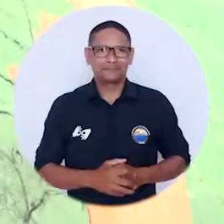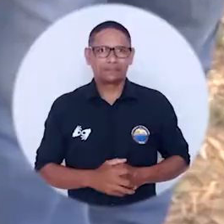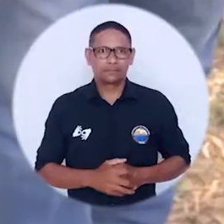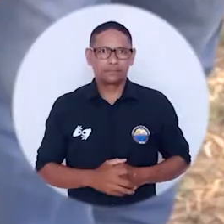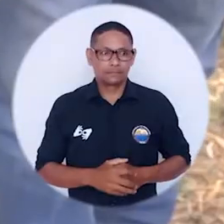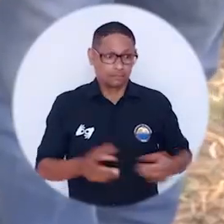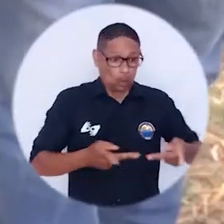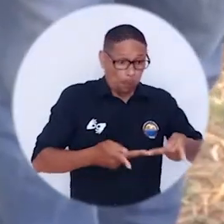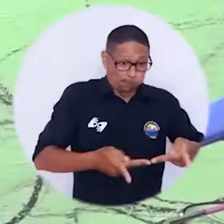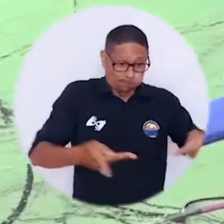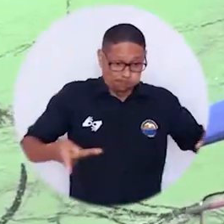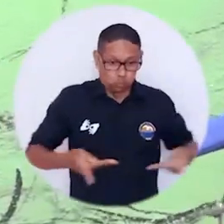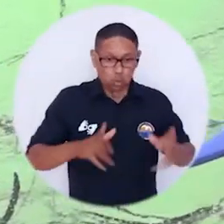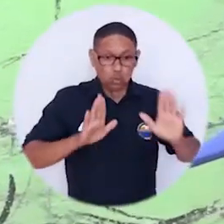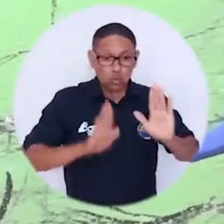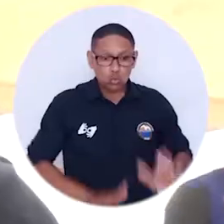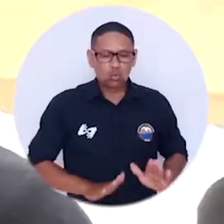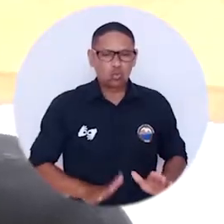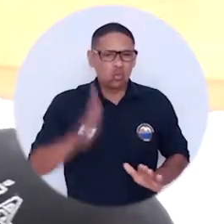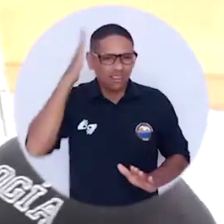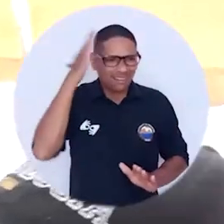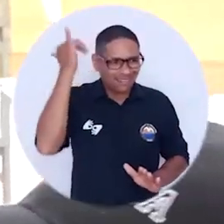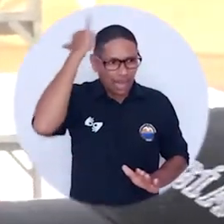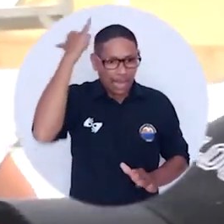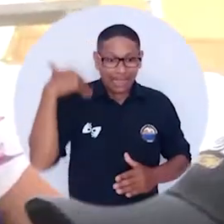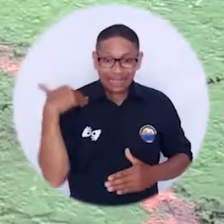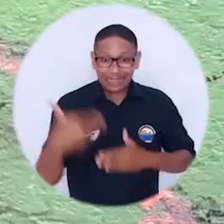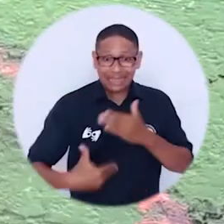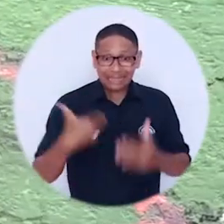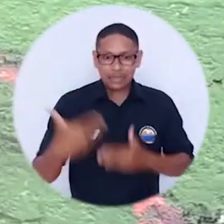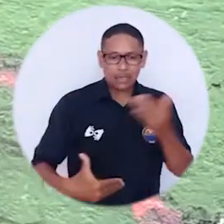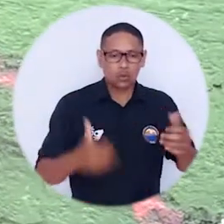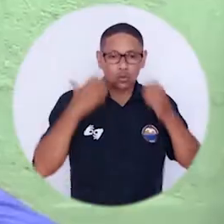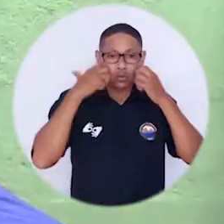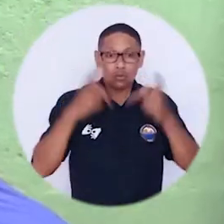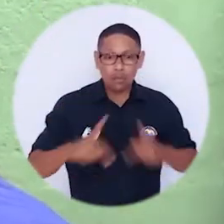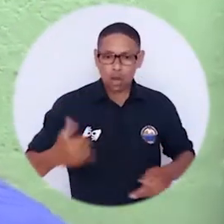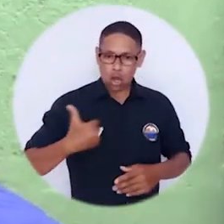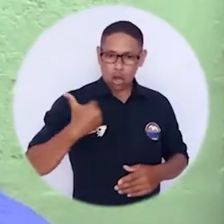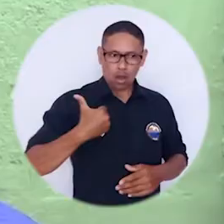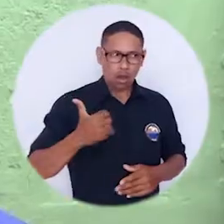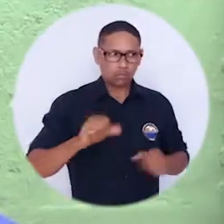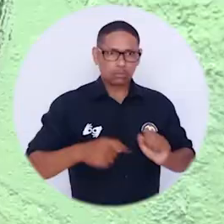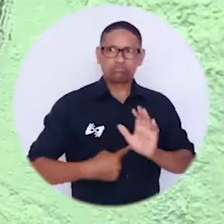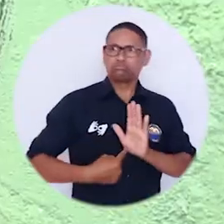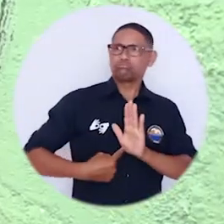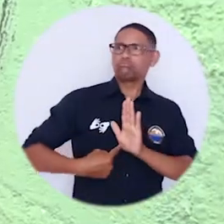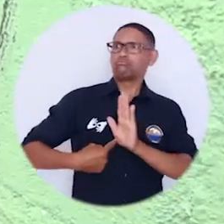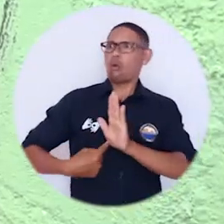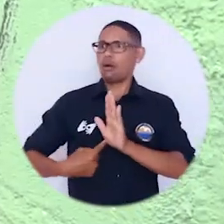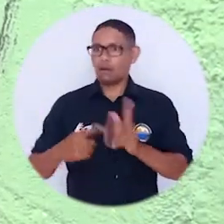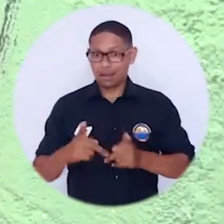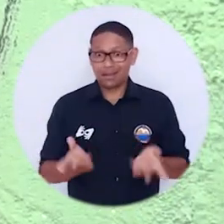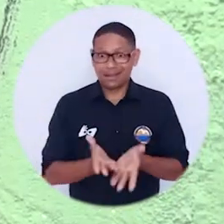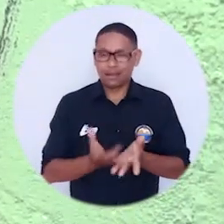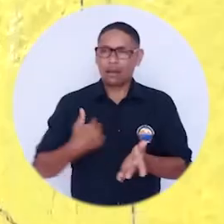arte. La iniciativa generada en las aulas de la Cátedra de Desarrollo Humano en Adolescencia consistió en mostrar las emociones y la postura que tienen los